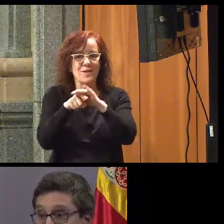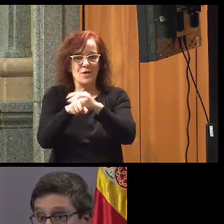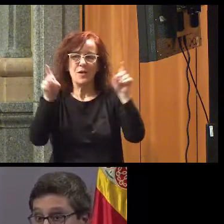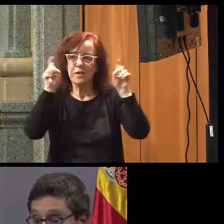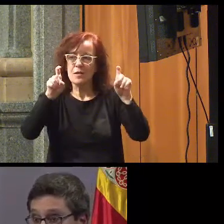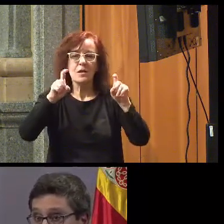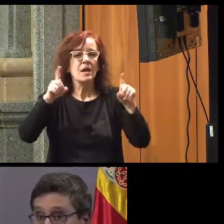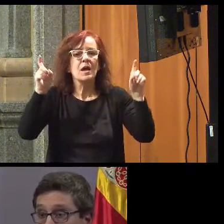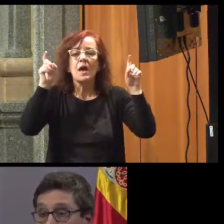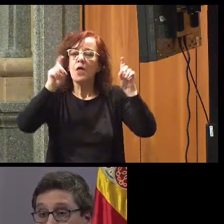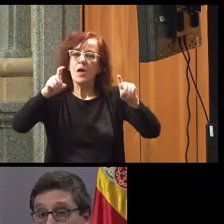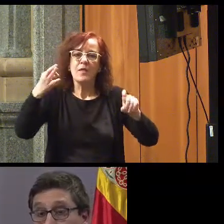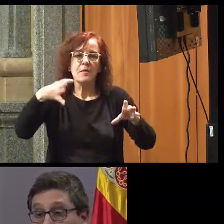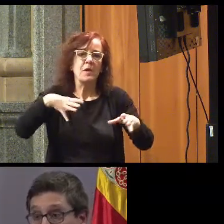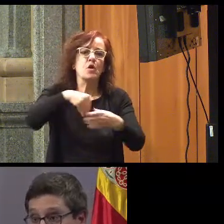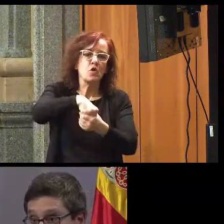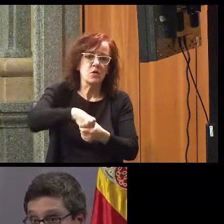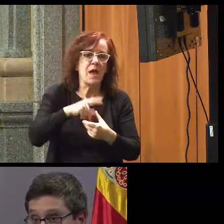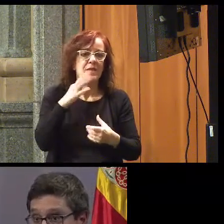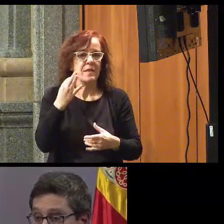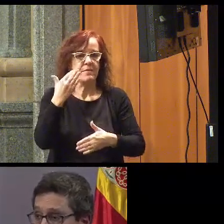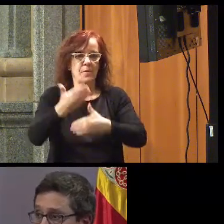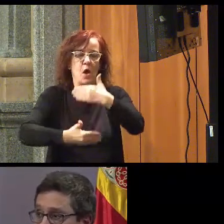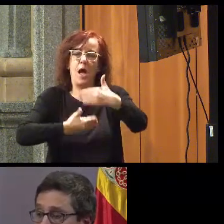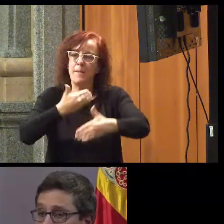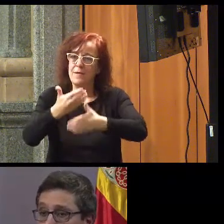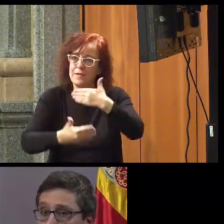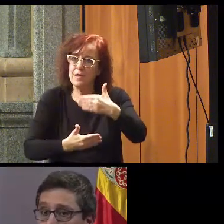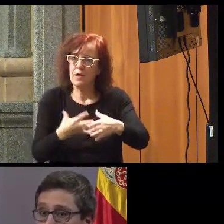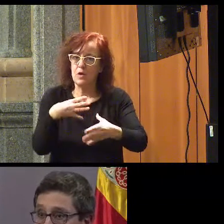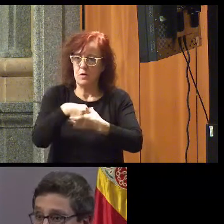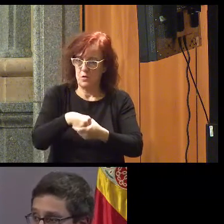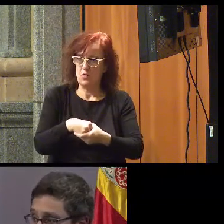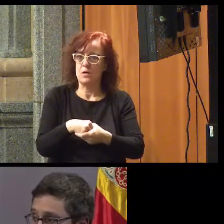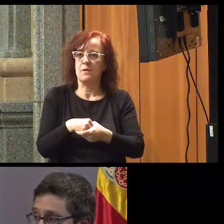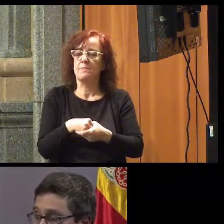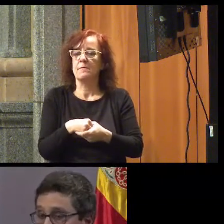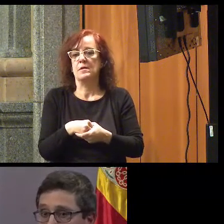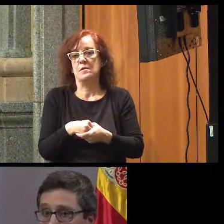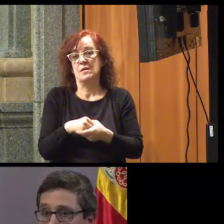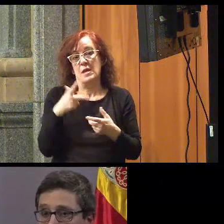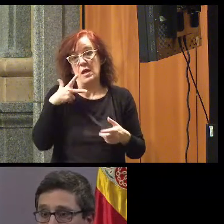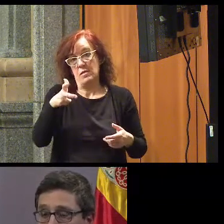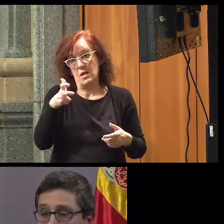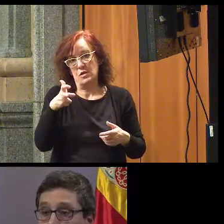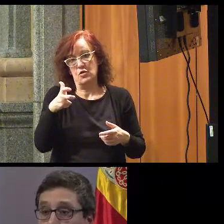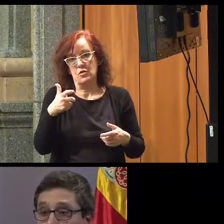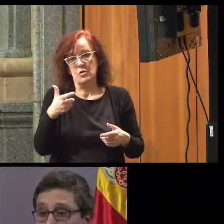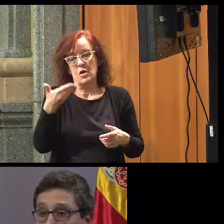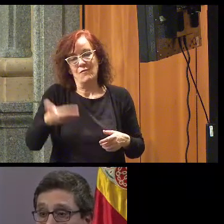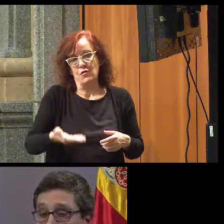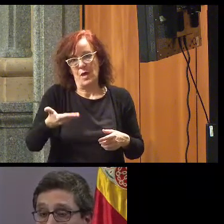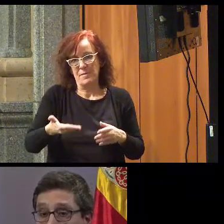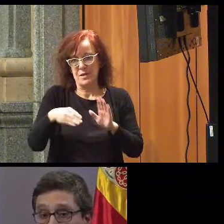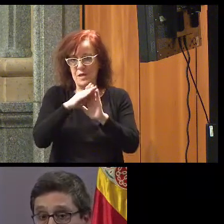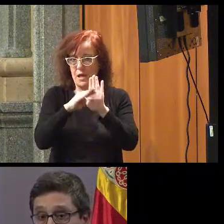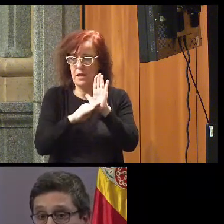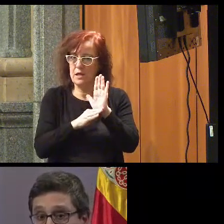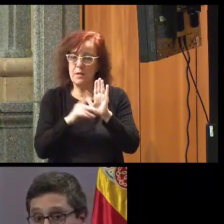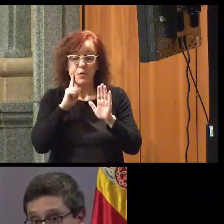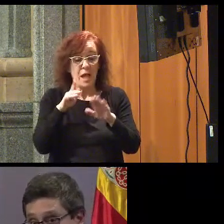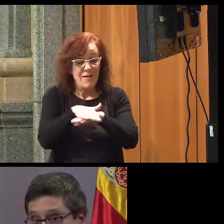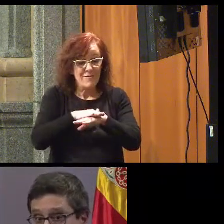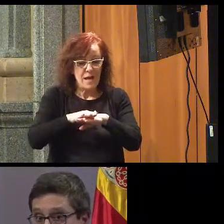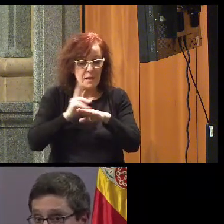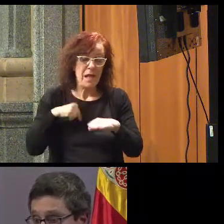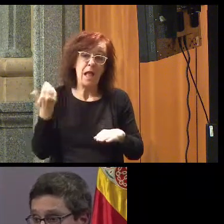La educación tiene que ser inclusiva, tenemos que avanzar en inclusividad, tenemos que avanzar en esos derechos fundamentales porque es la base para que el día de